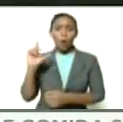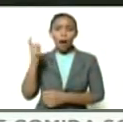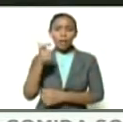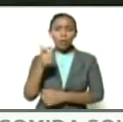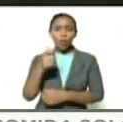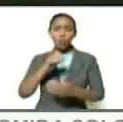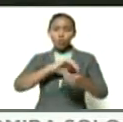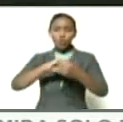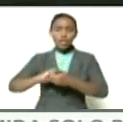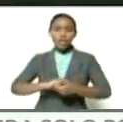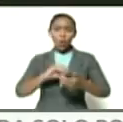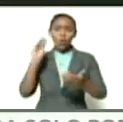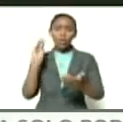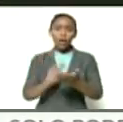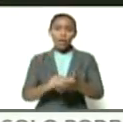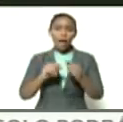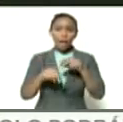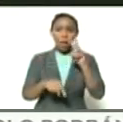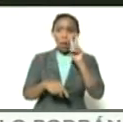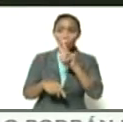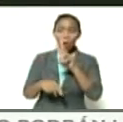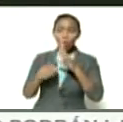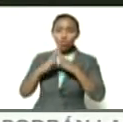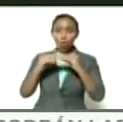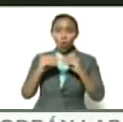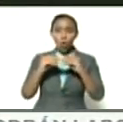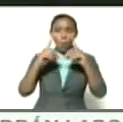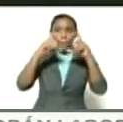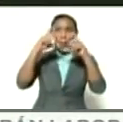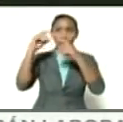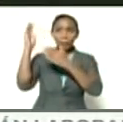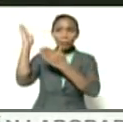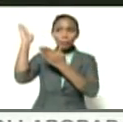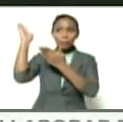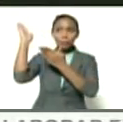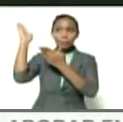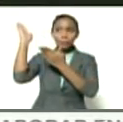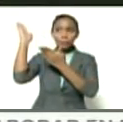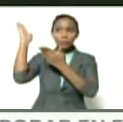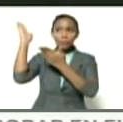Trujillo otra vez por acá los veo a todos Táchira